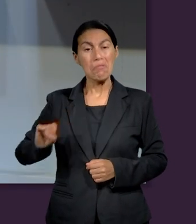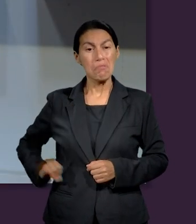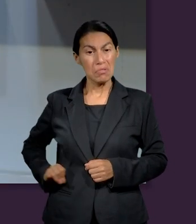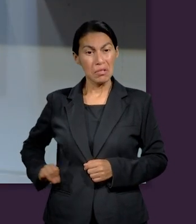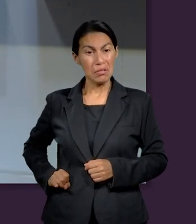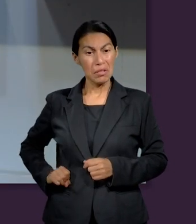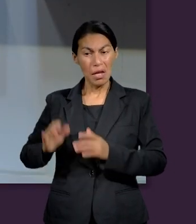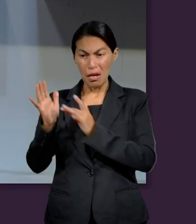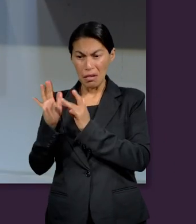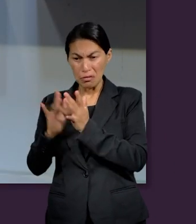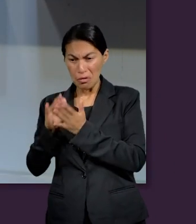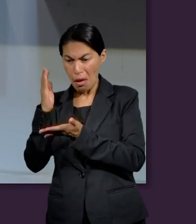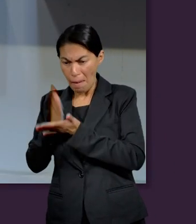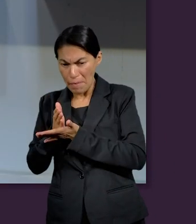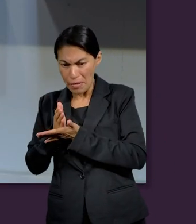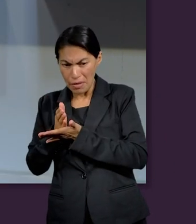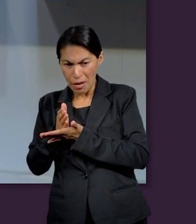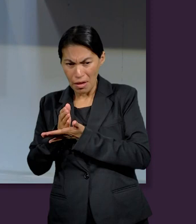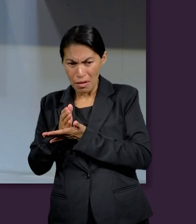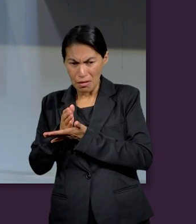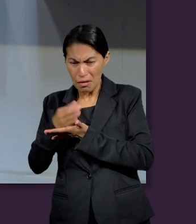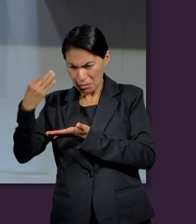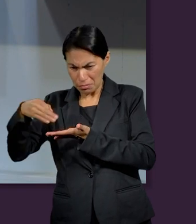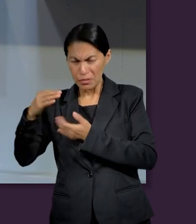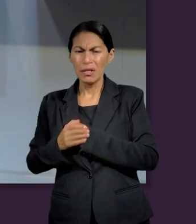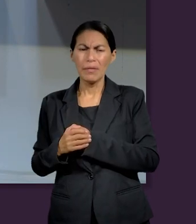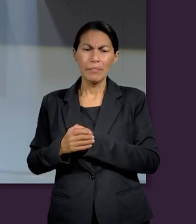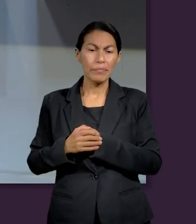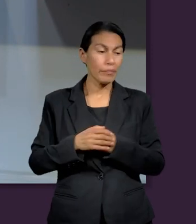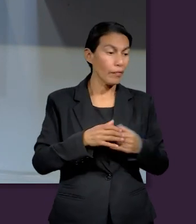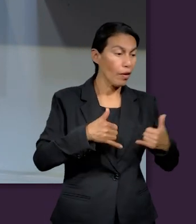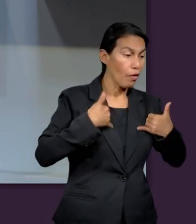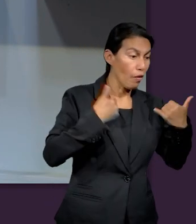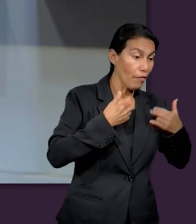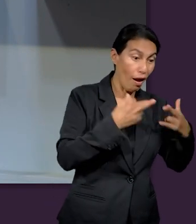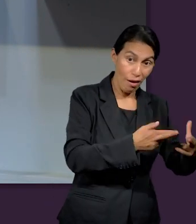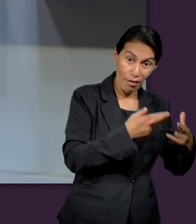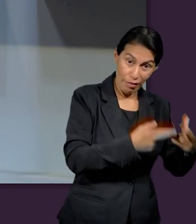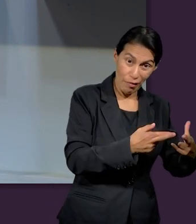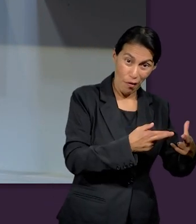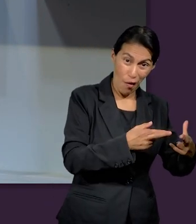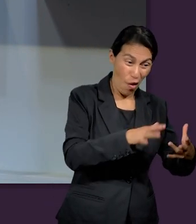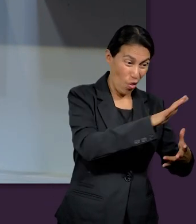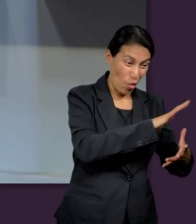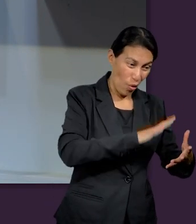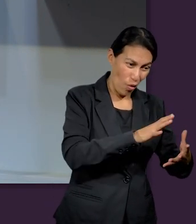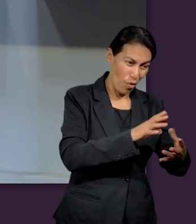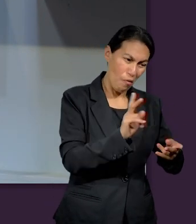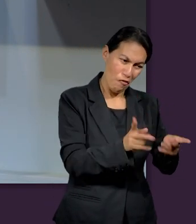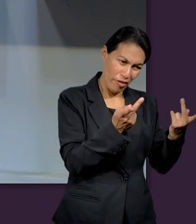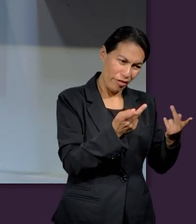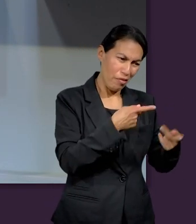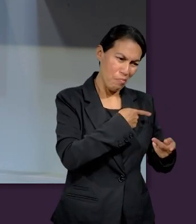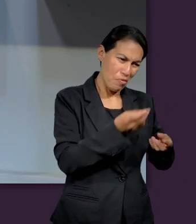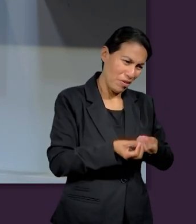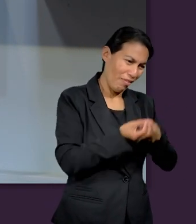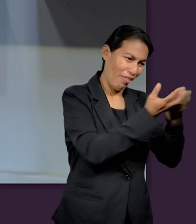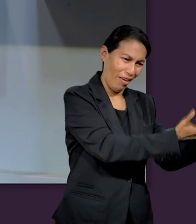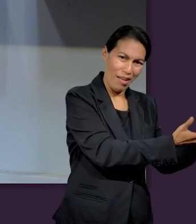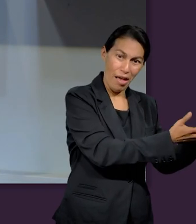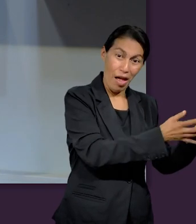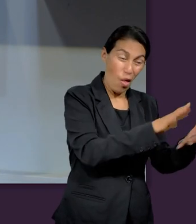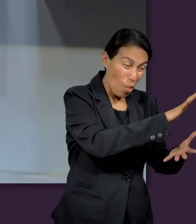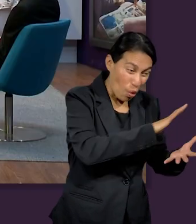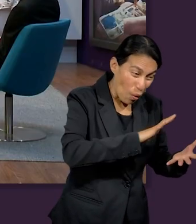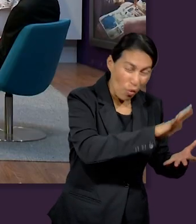rechaza esta mitad al joven rico le pidió todo pero la mitad de saqueo no la